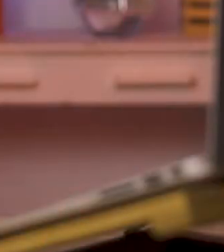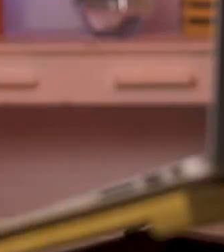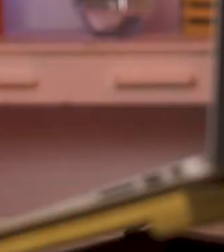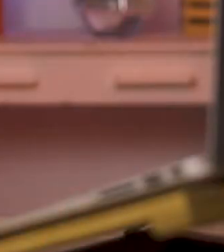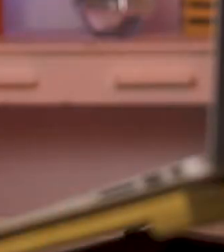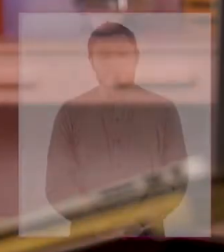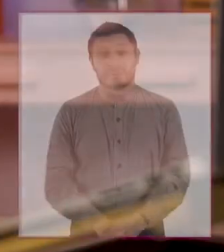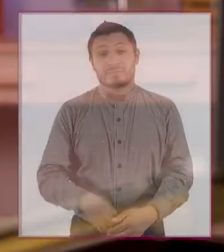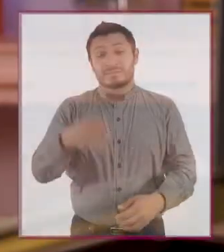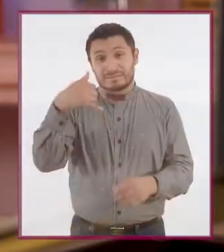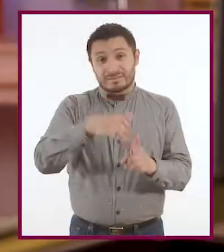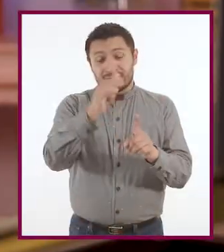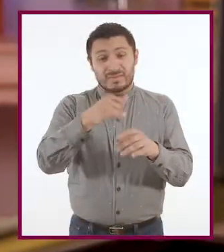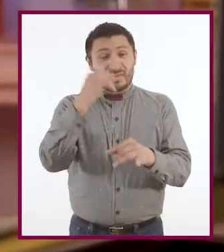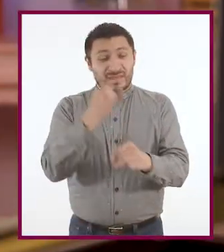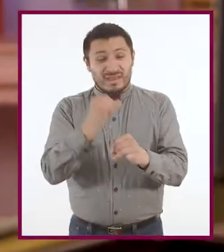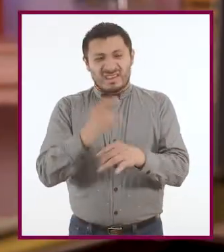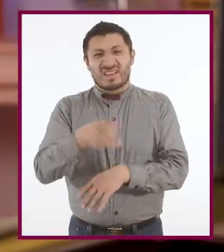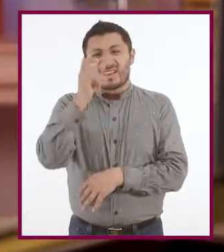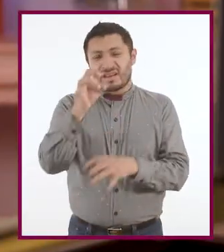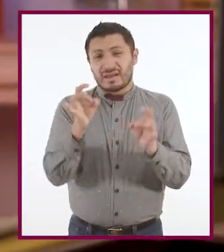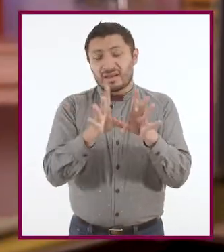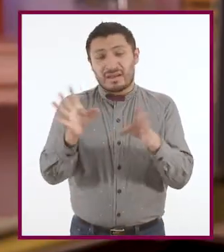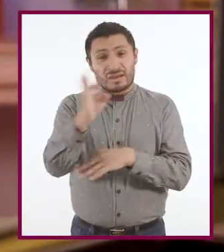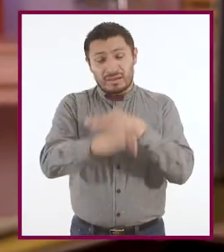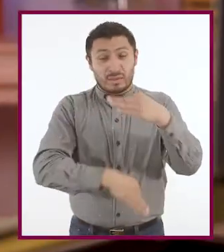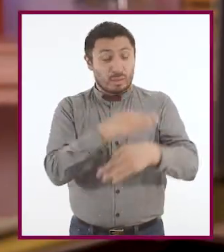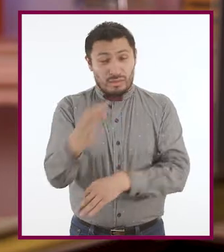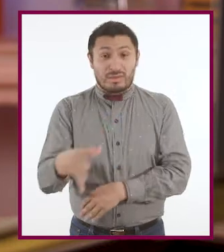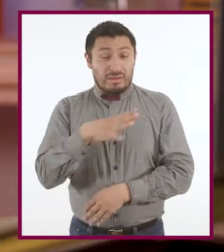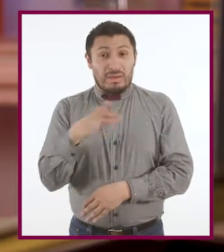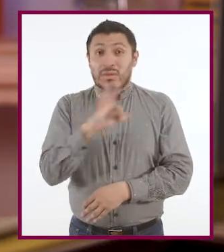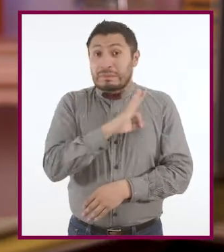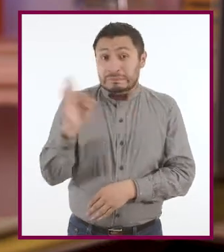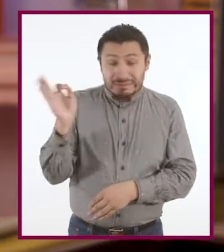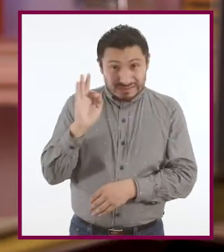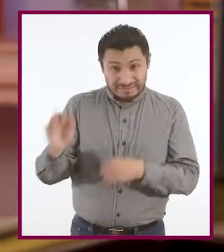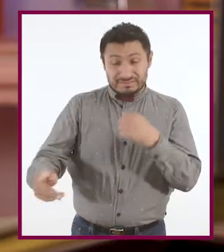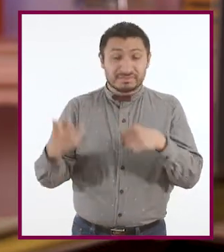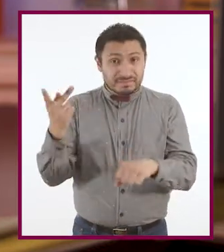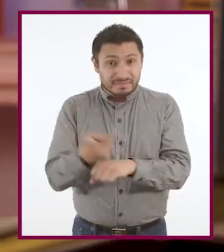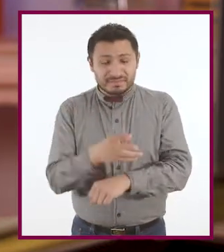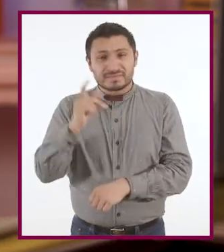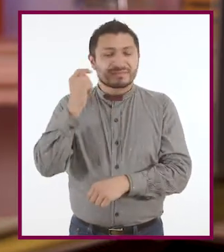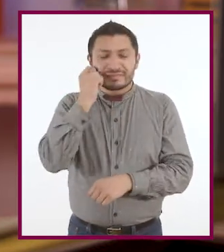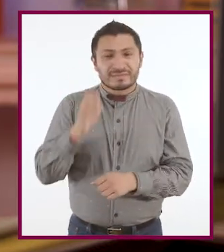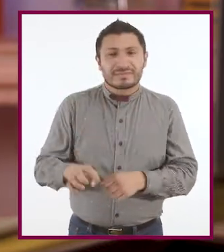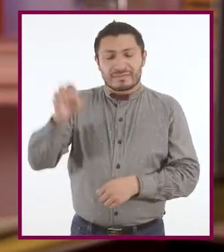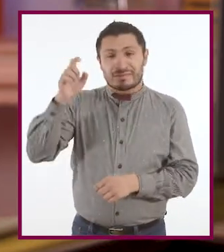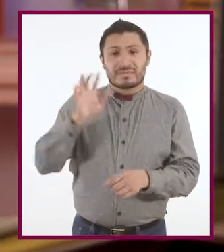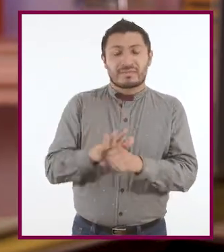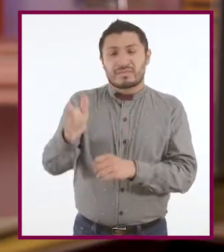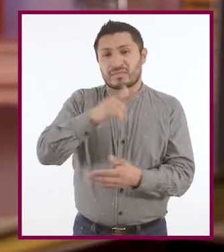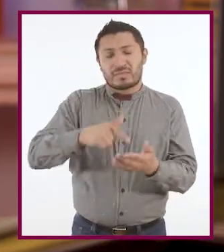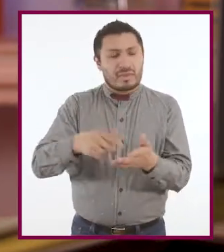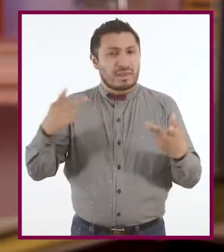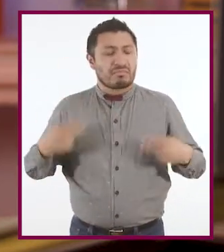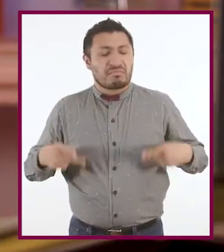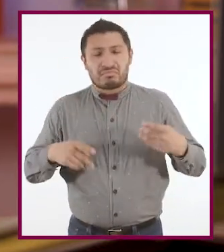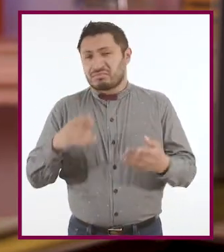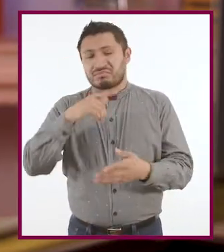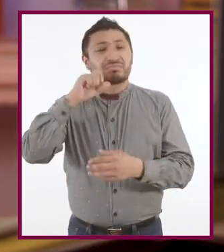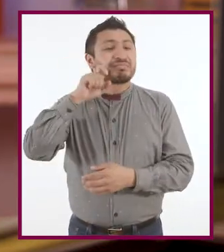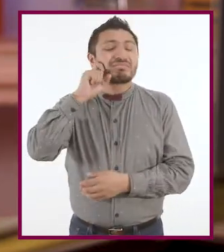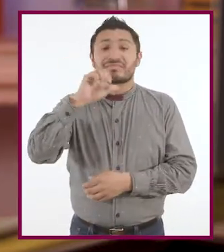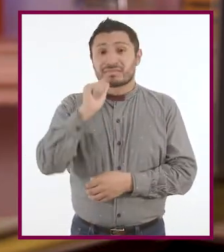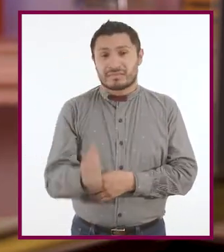Checa siguiente video para el siguiente video para que veas a refiero. Checa Checa el siguiente video para el siguiente veas el siguiente video Checa el